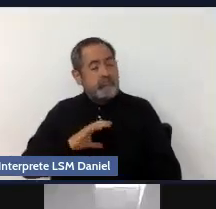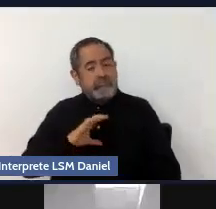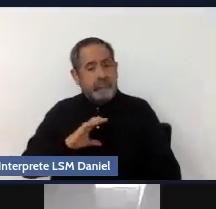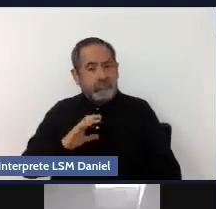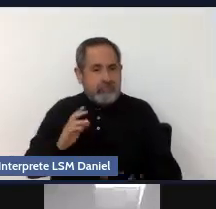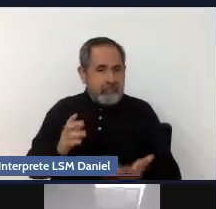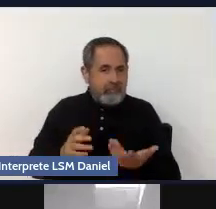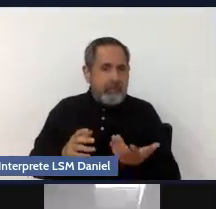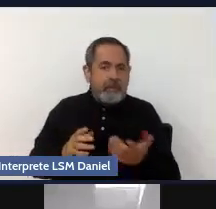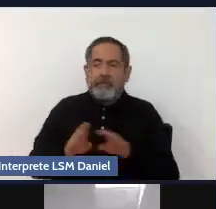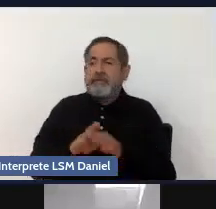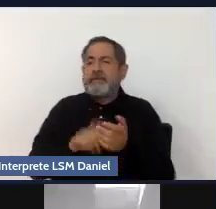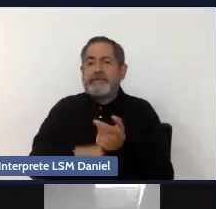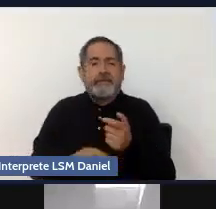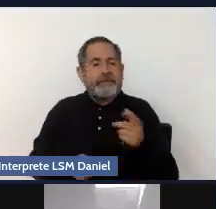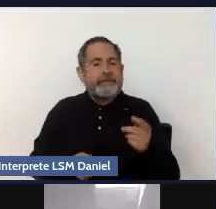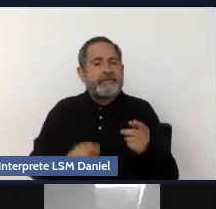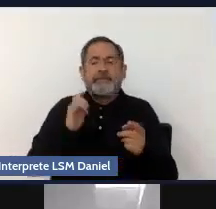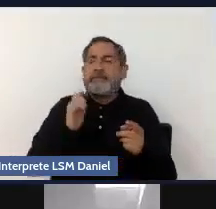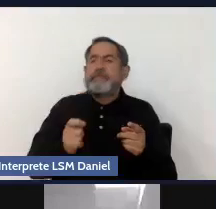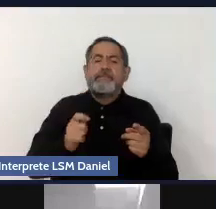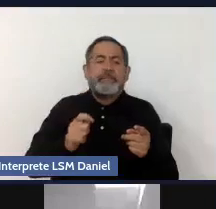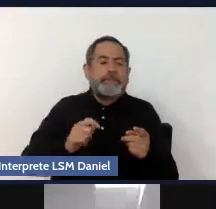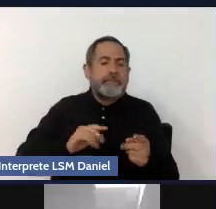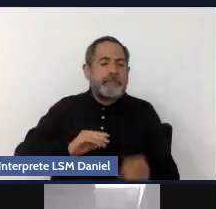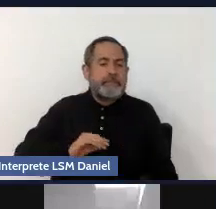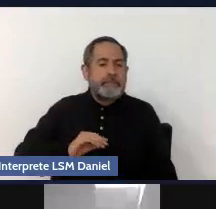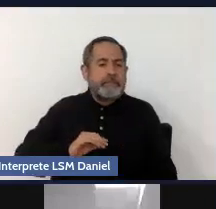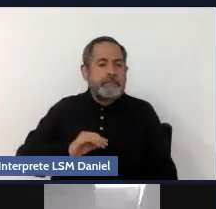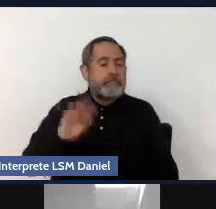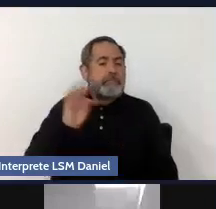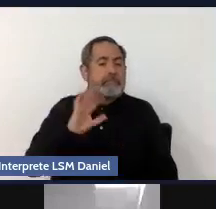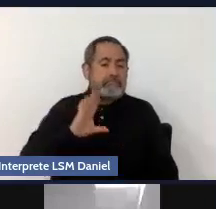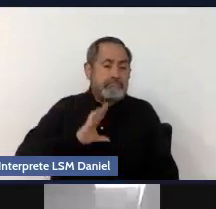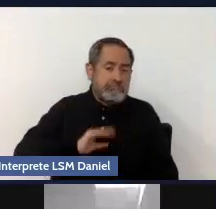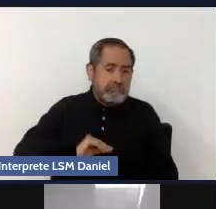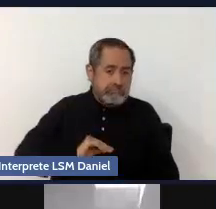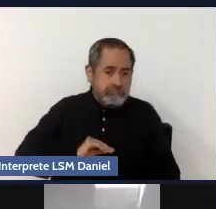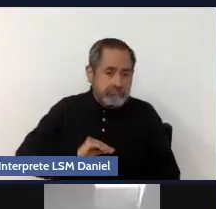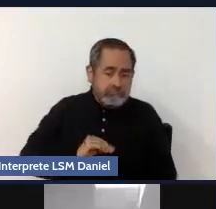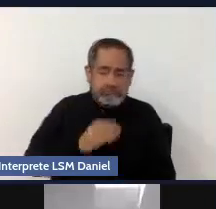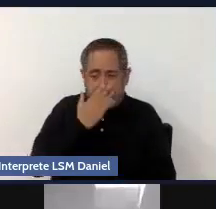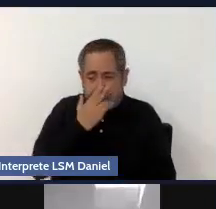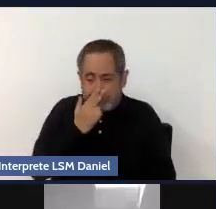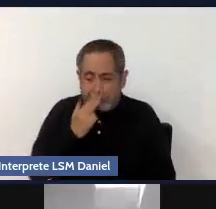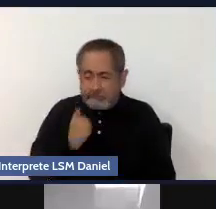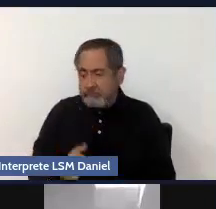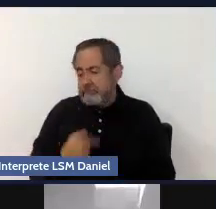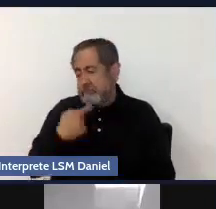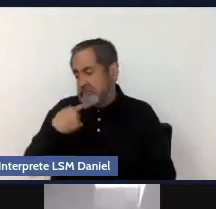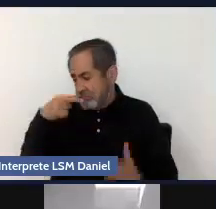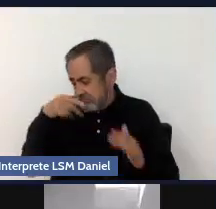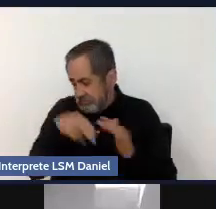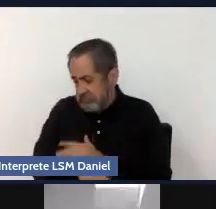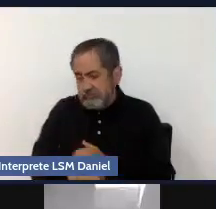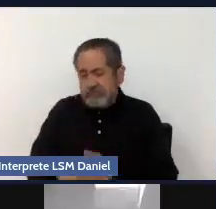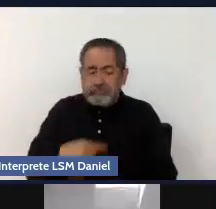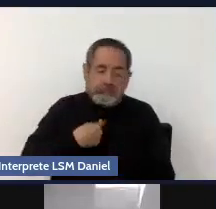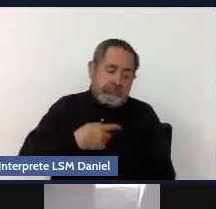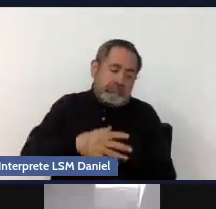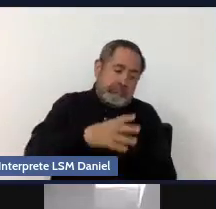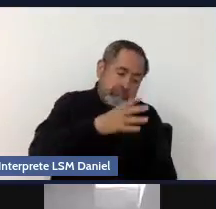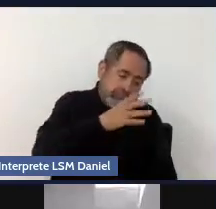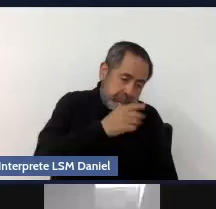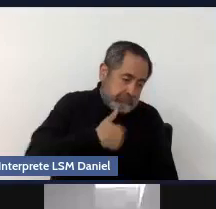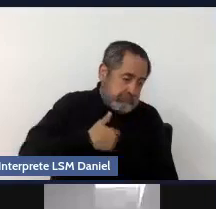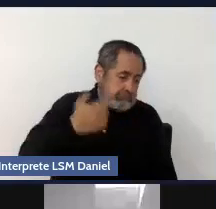me considero una persona fracasada, que no es capaz de muchas cosas, que